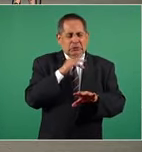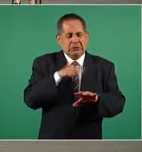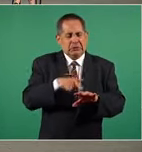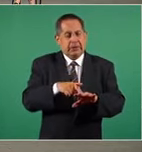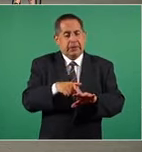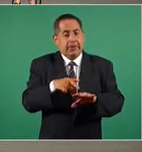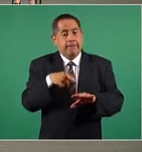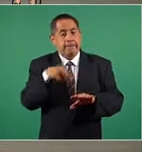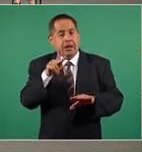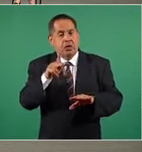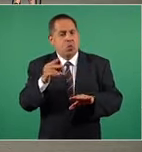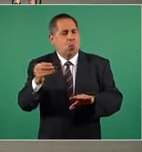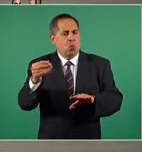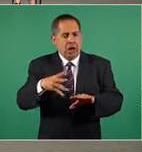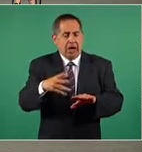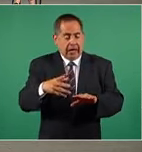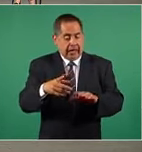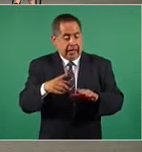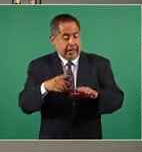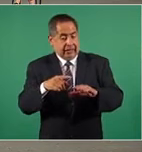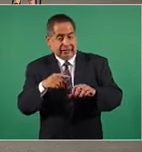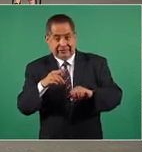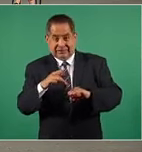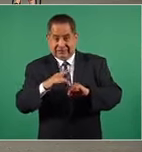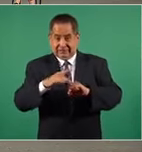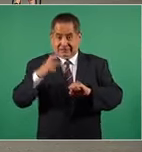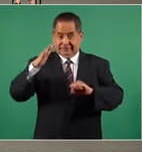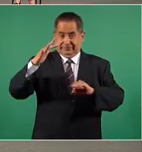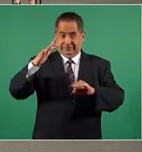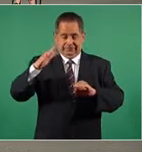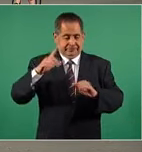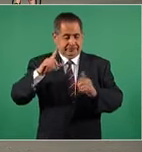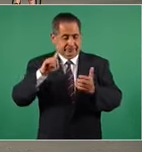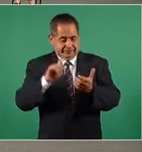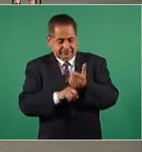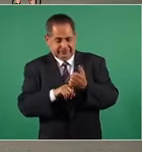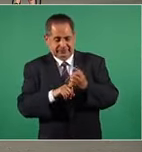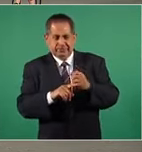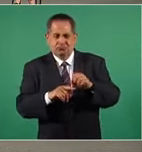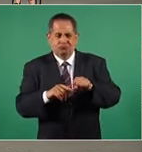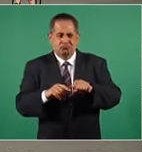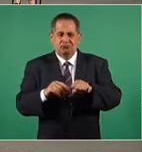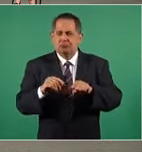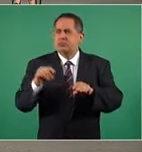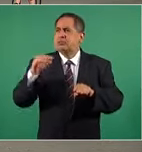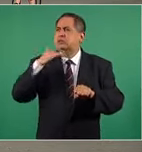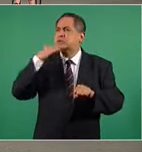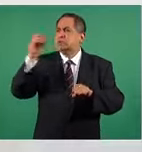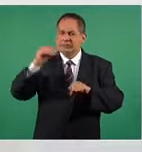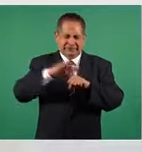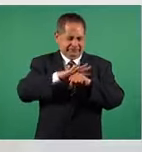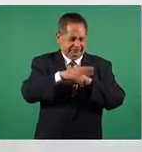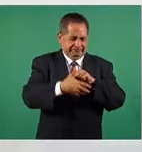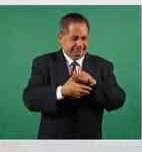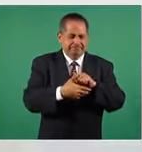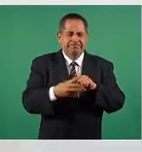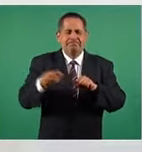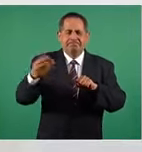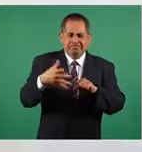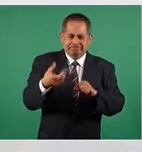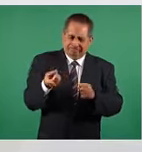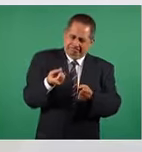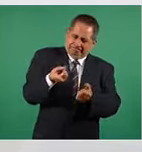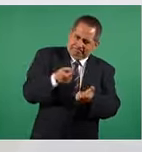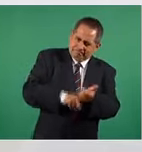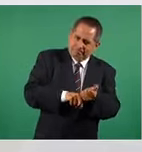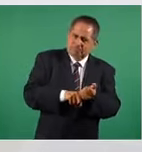pero aunque el diamante todo se encuentre de fango lleno el valor que lo